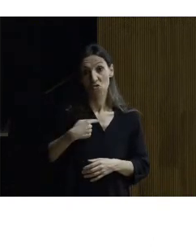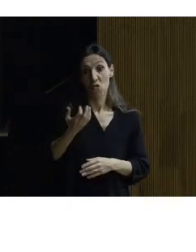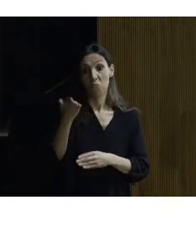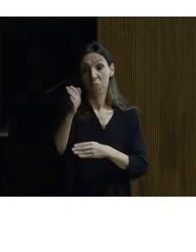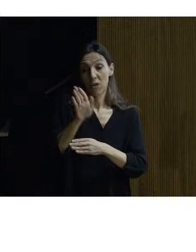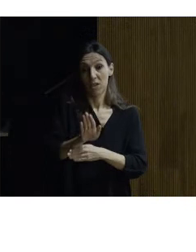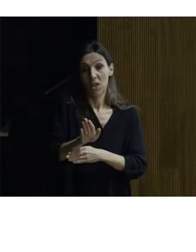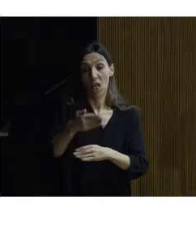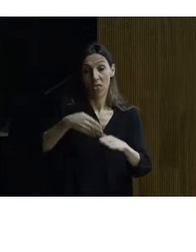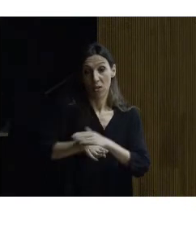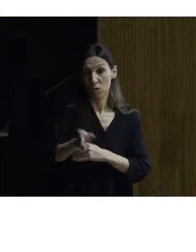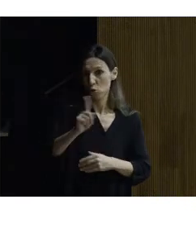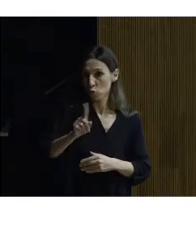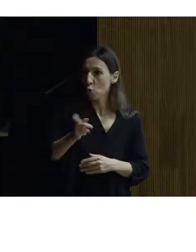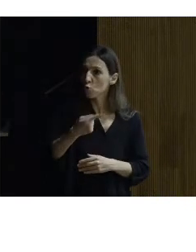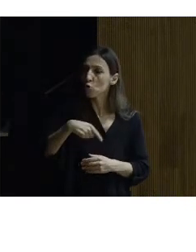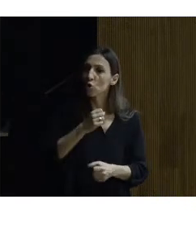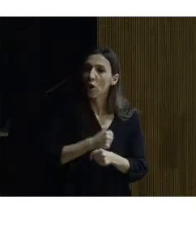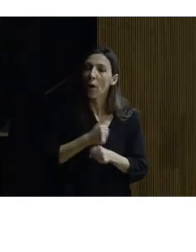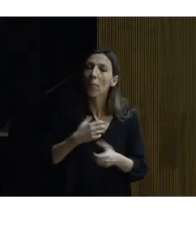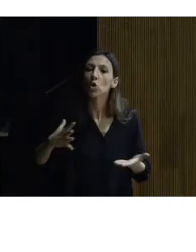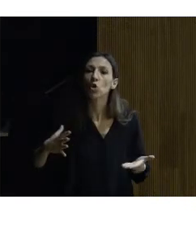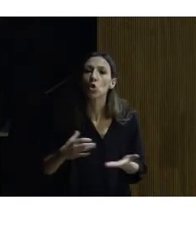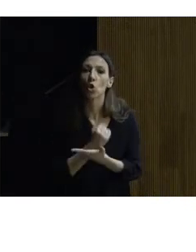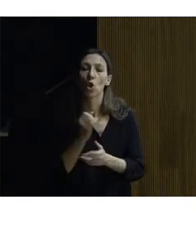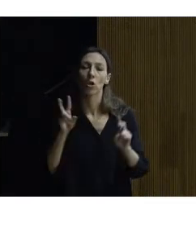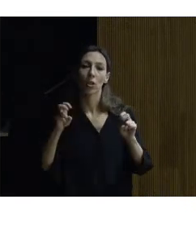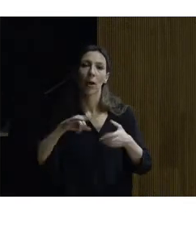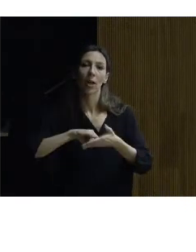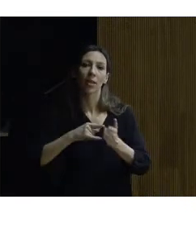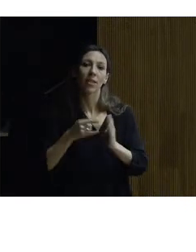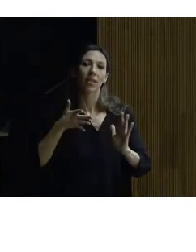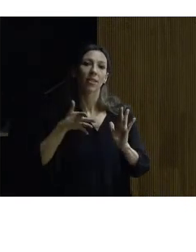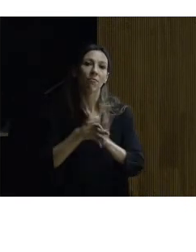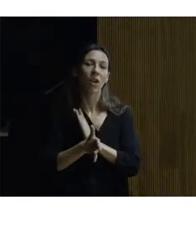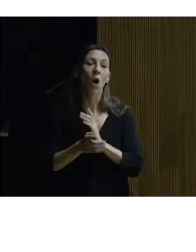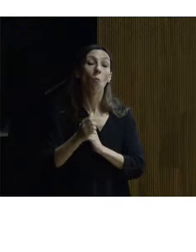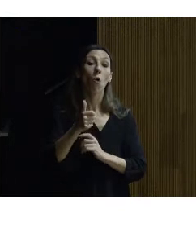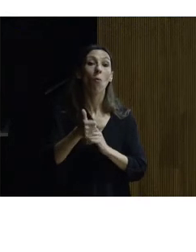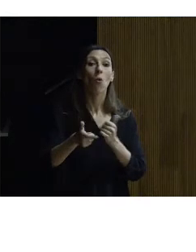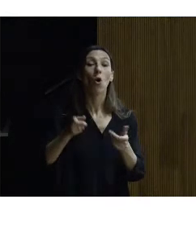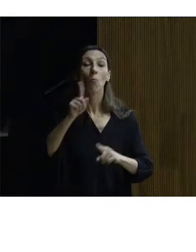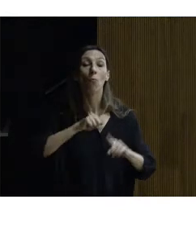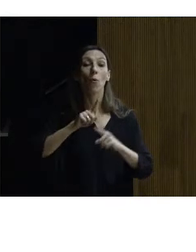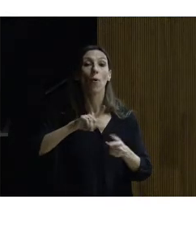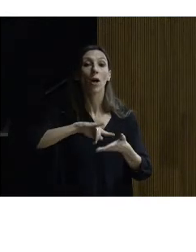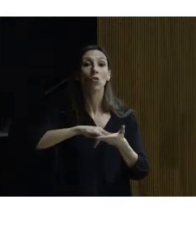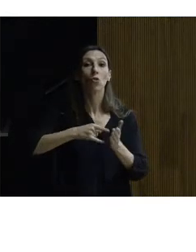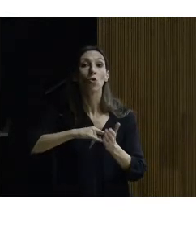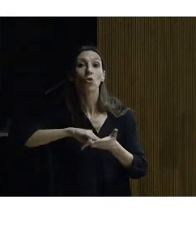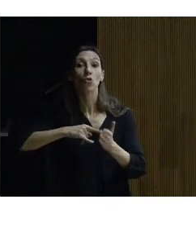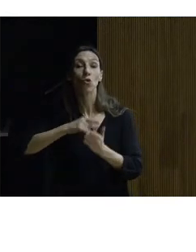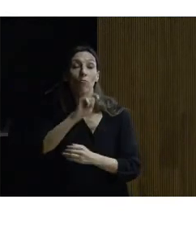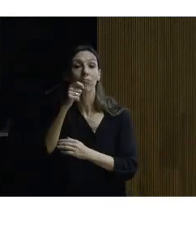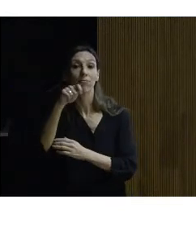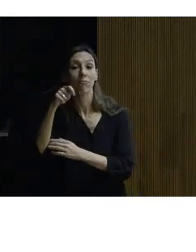patrimonio trabajamos en arquitectura respetando el patrimonio y eso significa pues ir resolviendo problemas ir haciendo las cosas y ese equilibrio